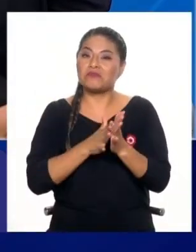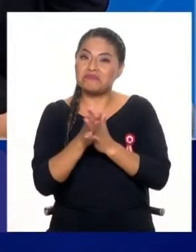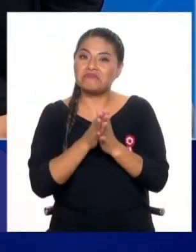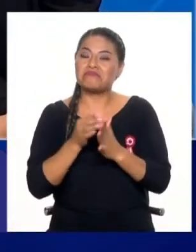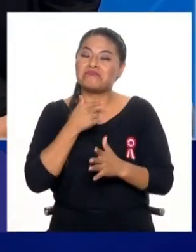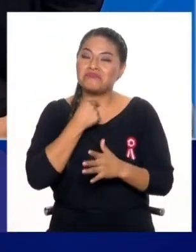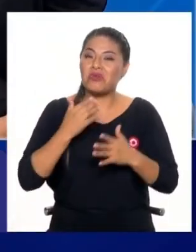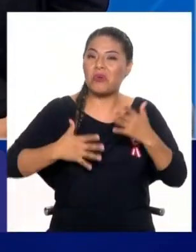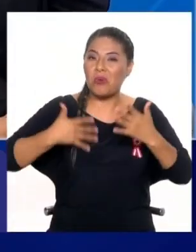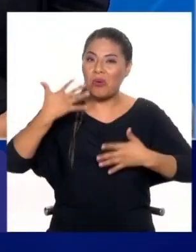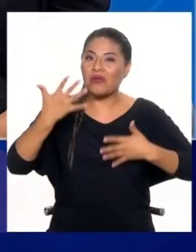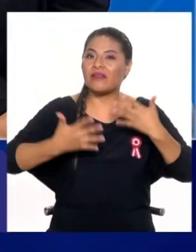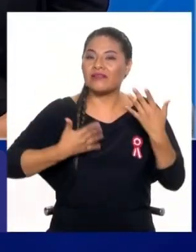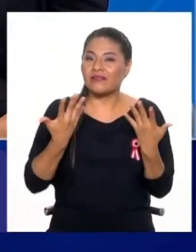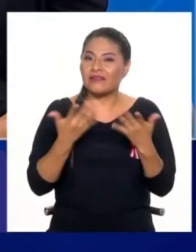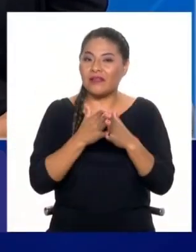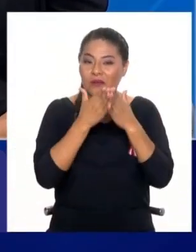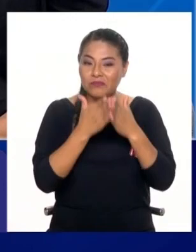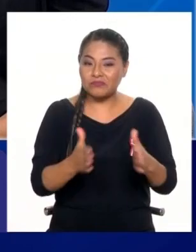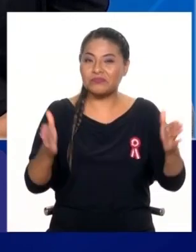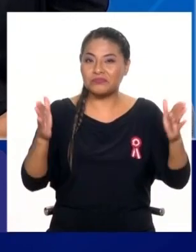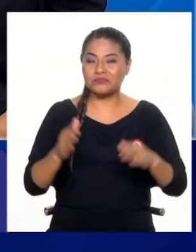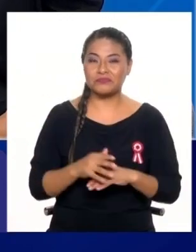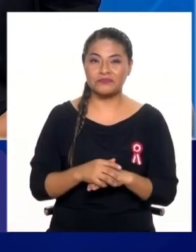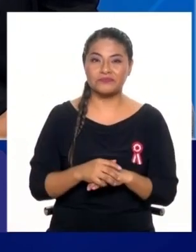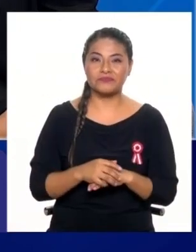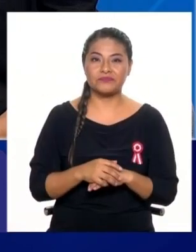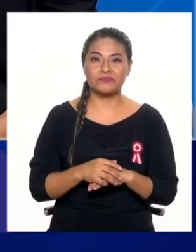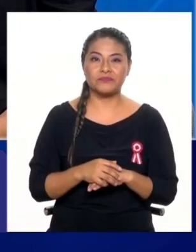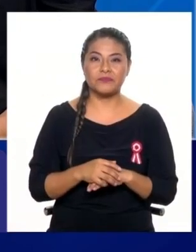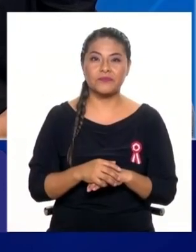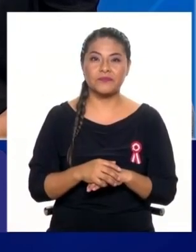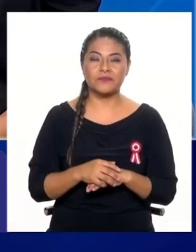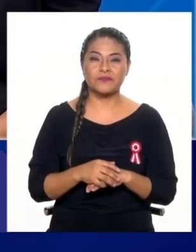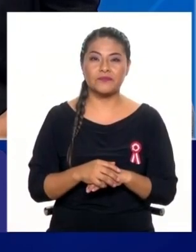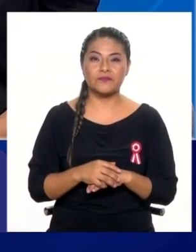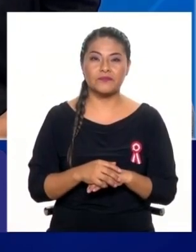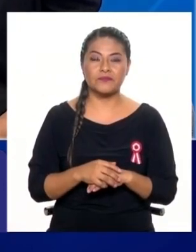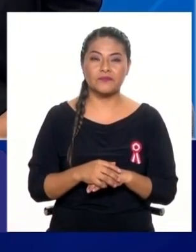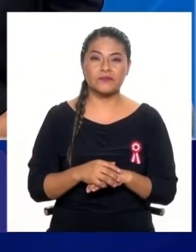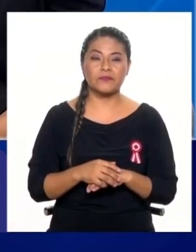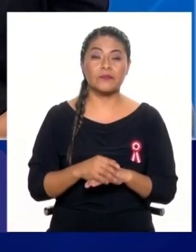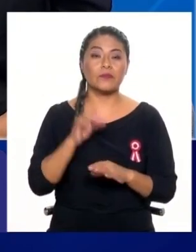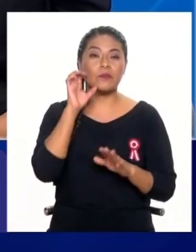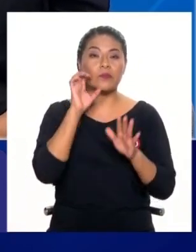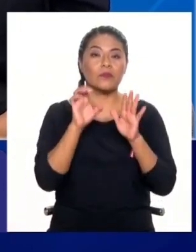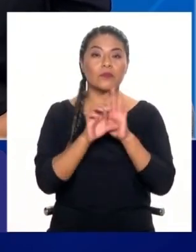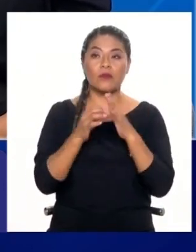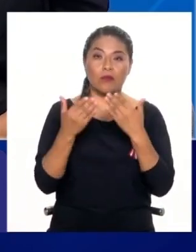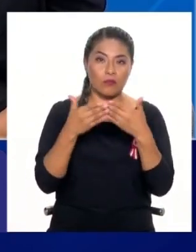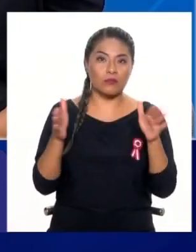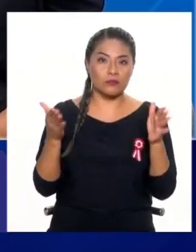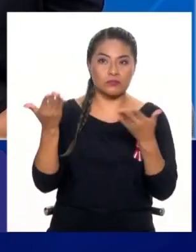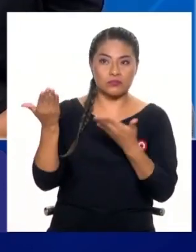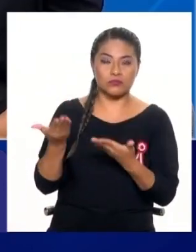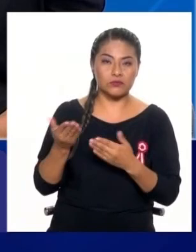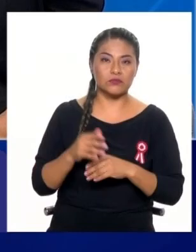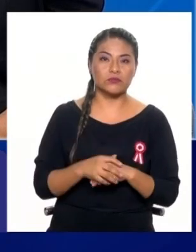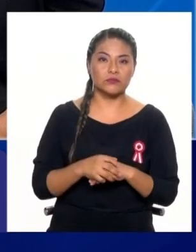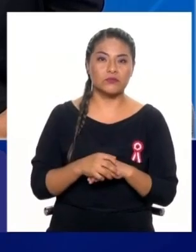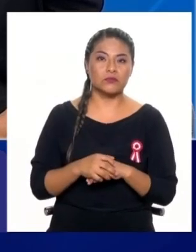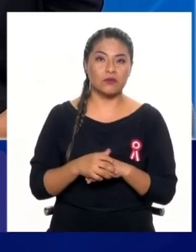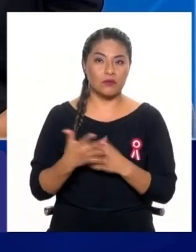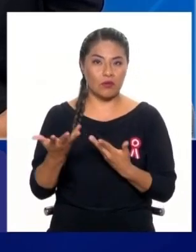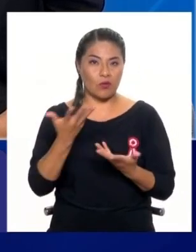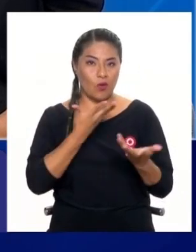chat GPT y todas las posibilidades que esto ha abierto. Por ejemplo, ¿qué posibilidades ha abierto? Vamos a hablar solamente de este software de